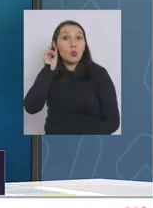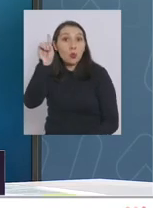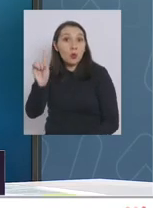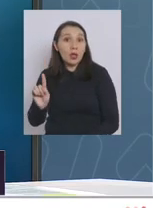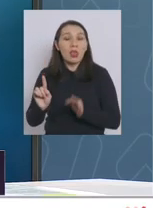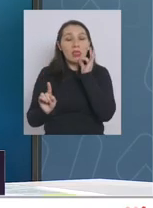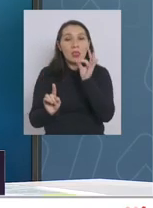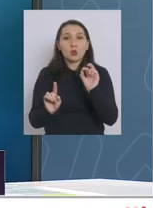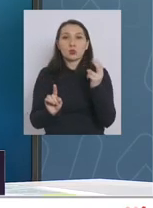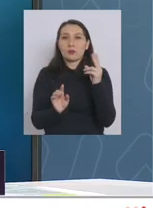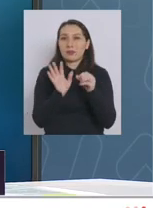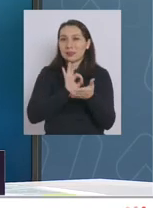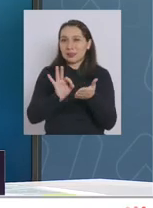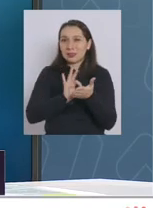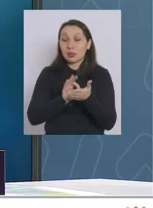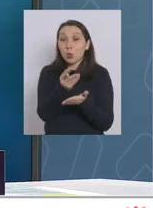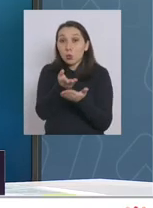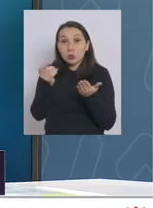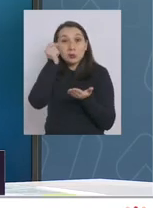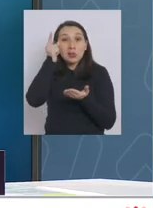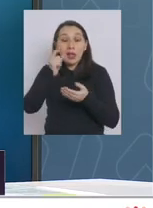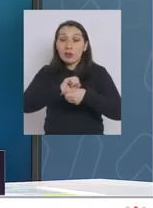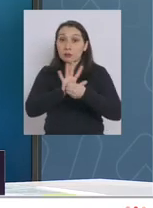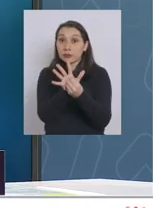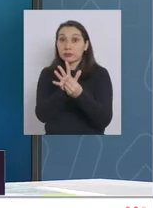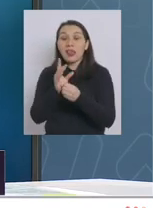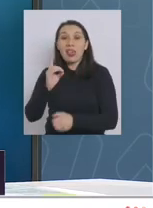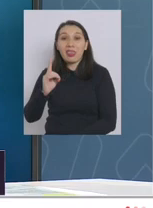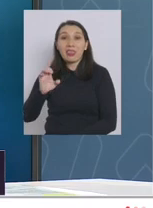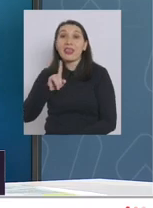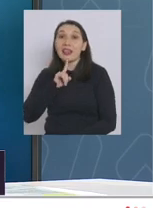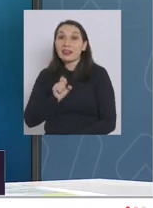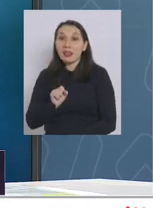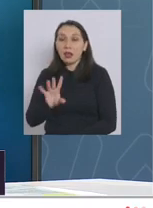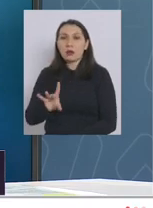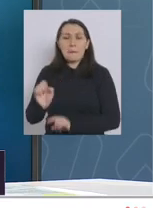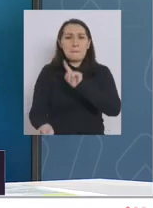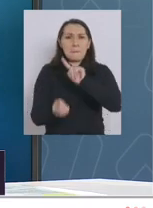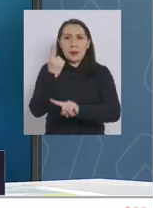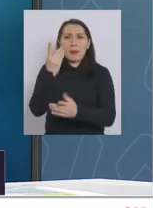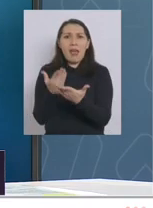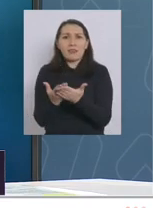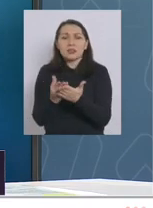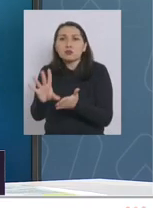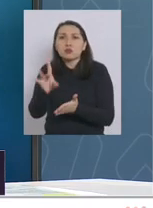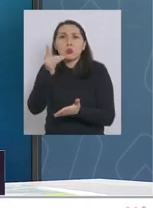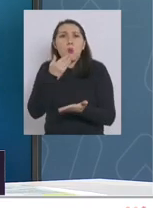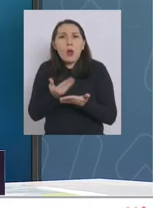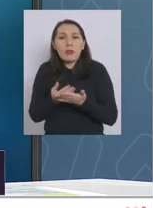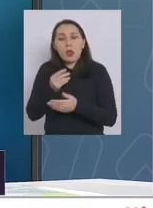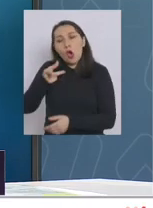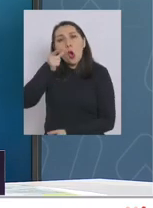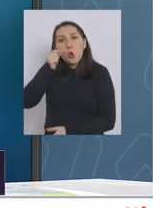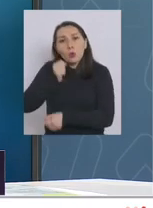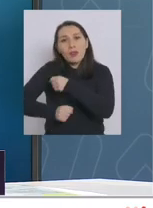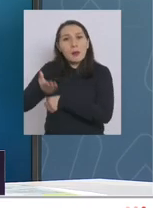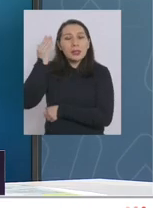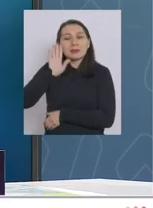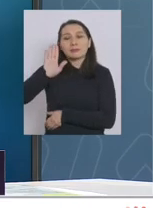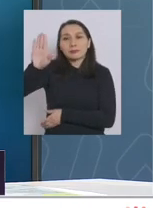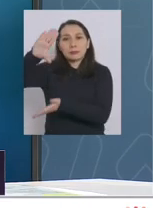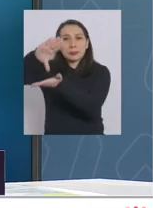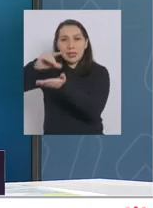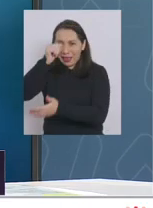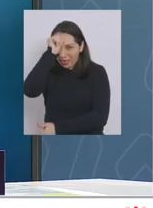subsecretaria. Como ustedes saben, la variante Delta fue detectada por primera vez en octubre del año pasado en la India.